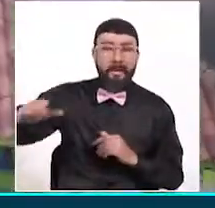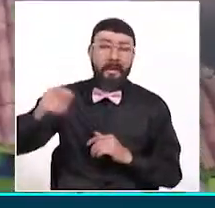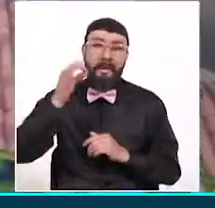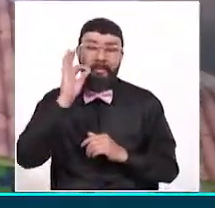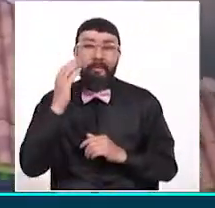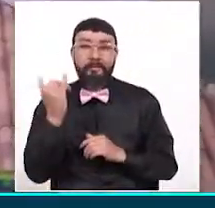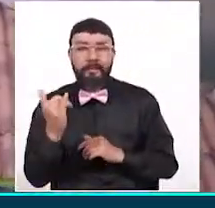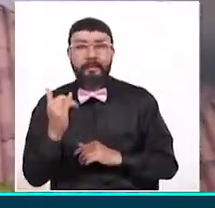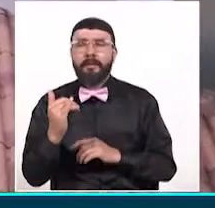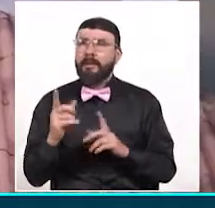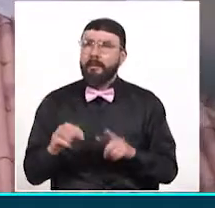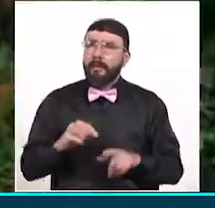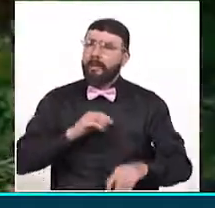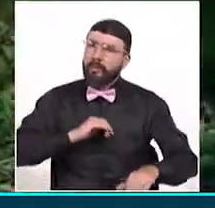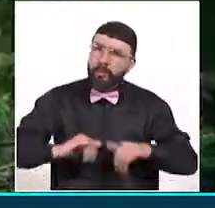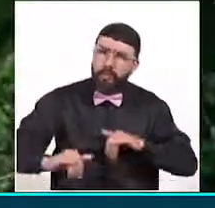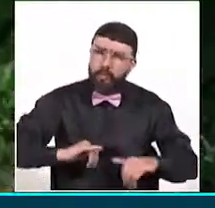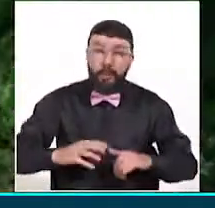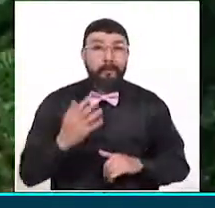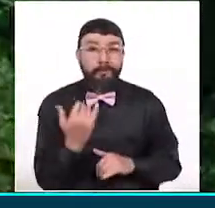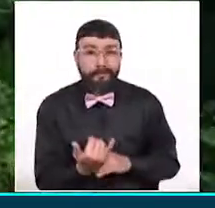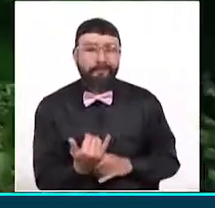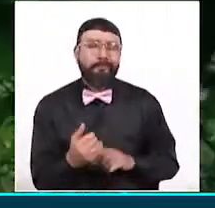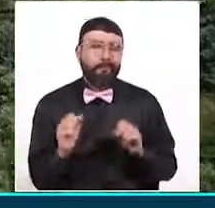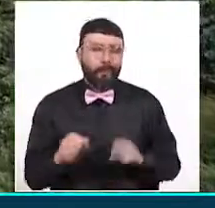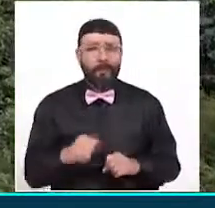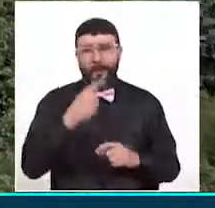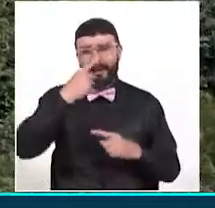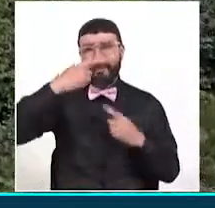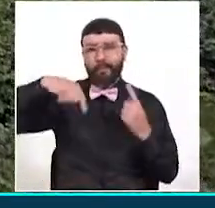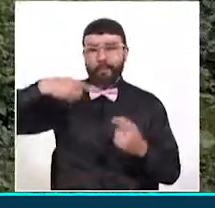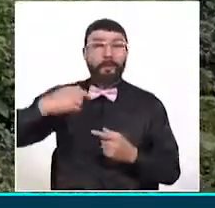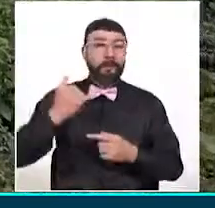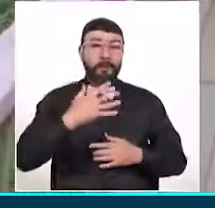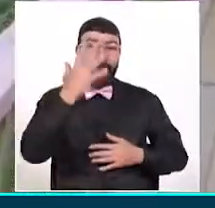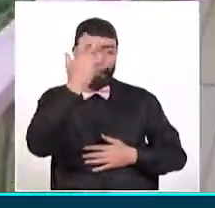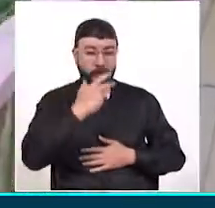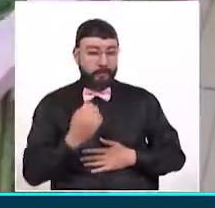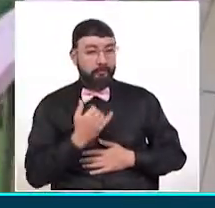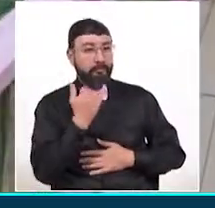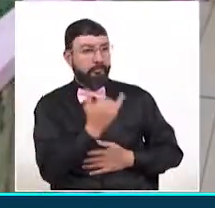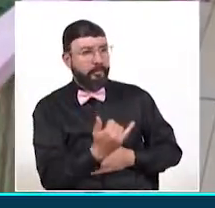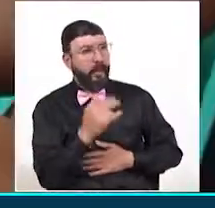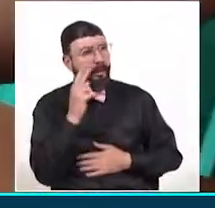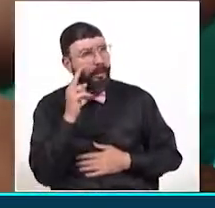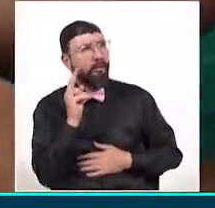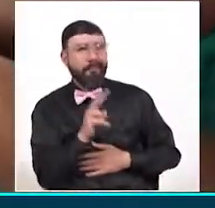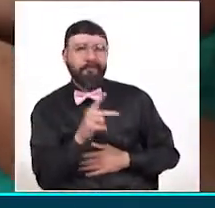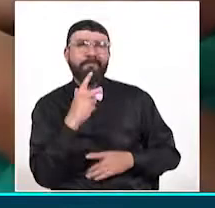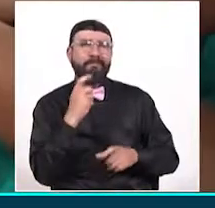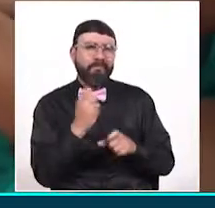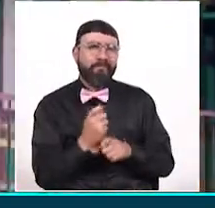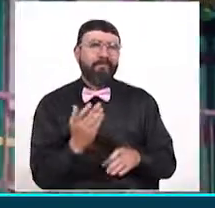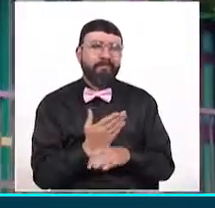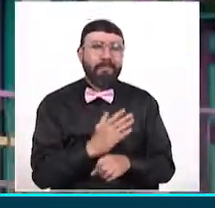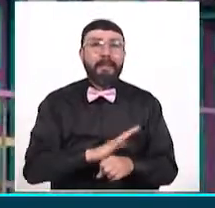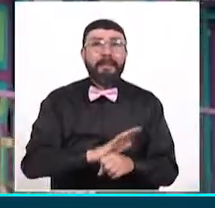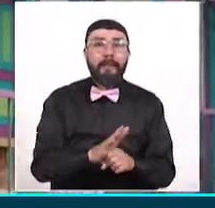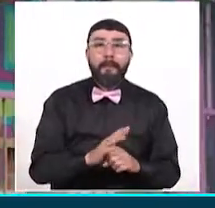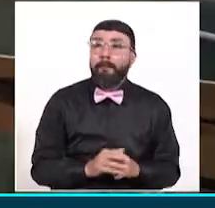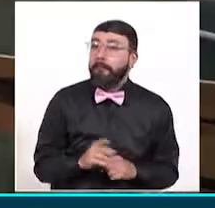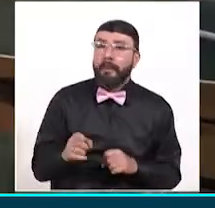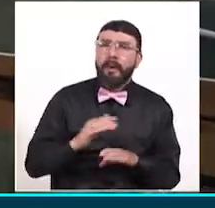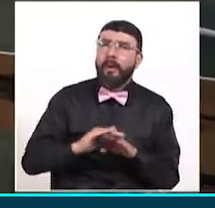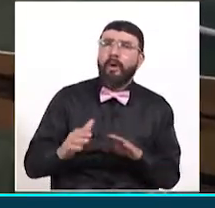y el uso de la bicicleta para dinamizar la actividad turística de esta hermosa región que se ha visto afectada por la pandemia. La